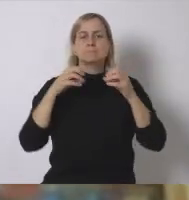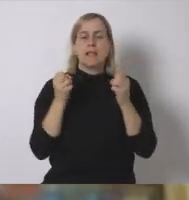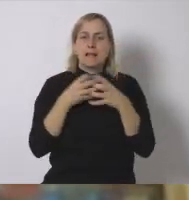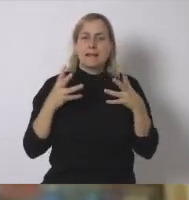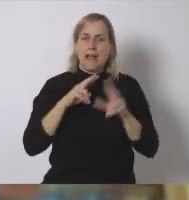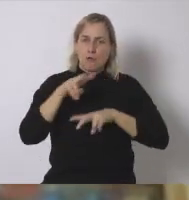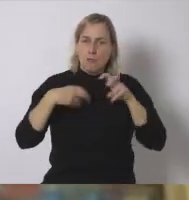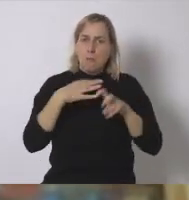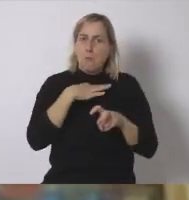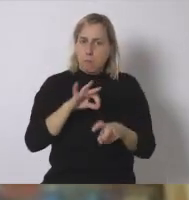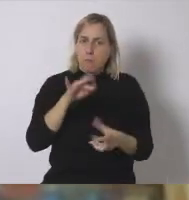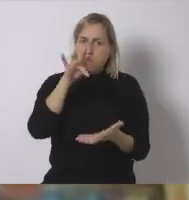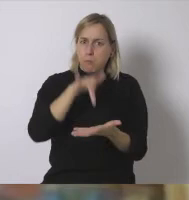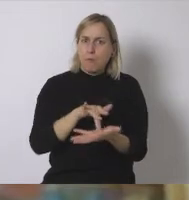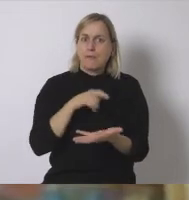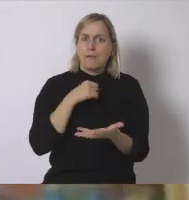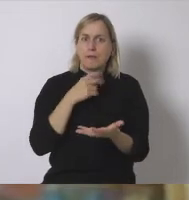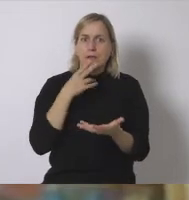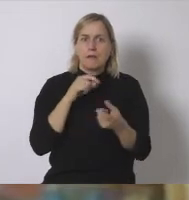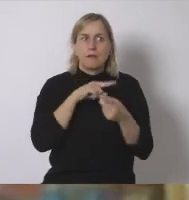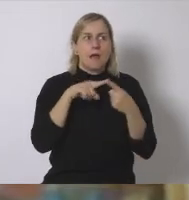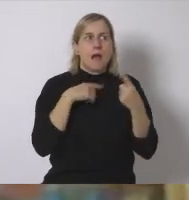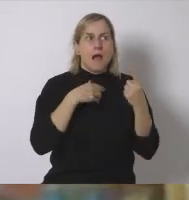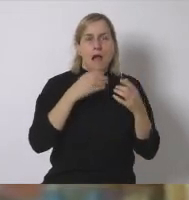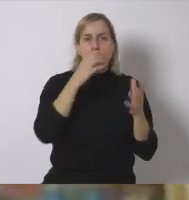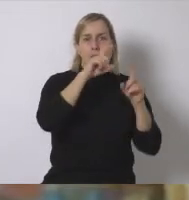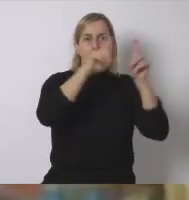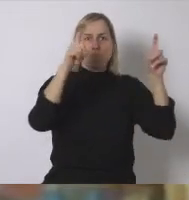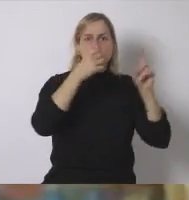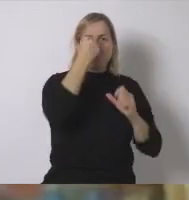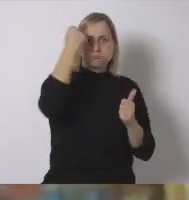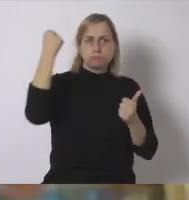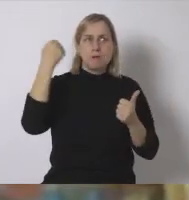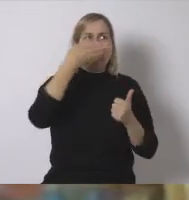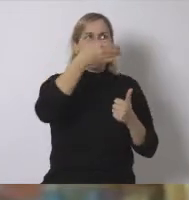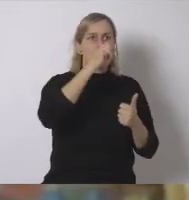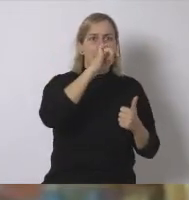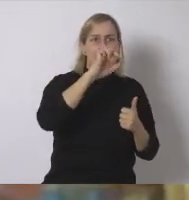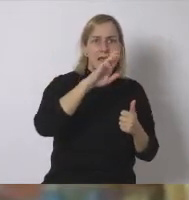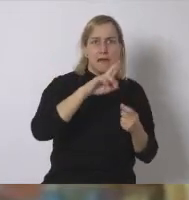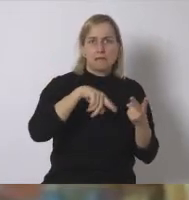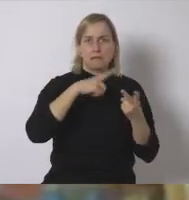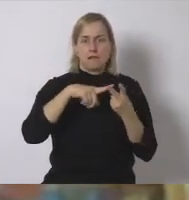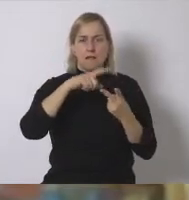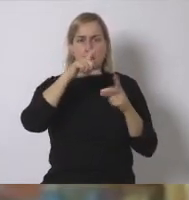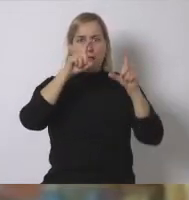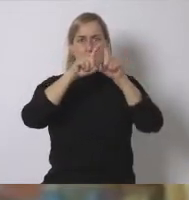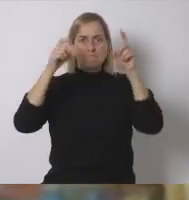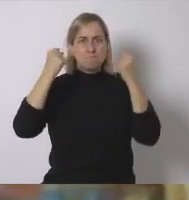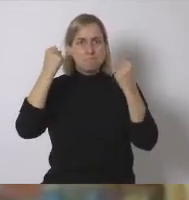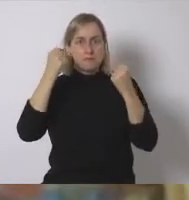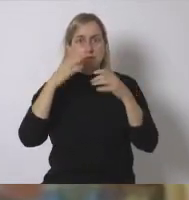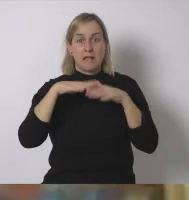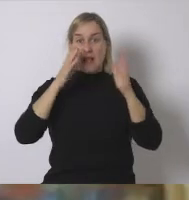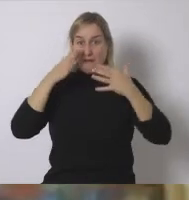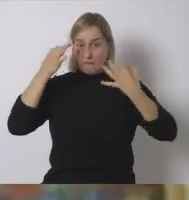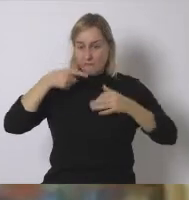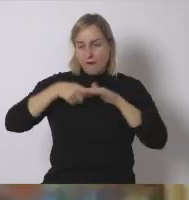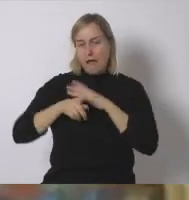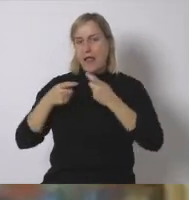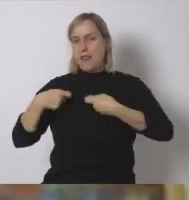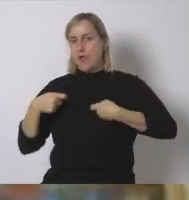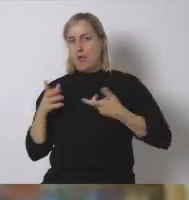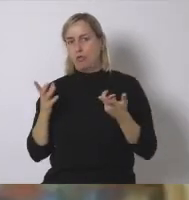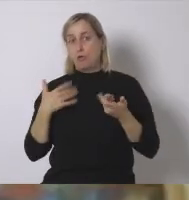encontrarnos también a Cargill, a Bayer, a Monsantos que están haciendo un negocio detrás de un